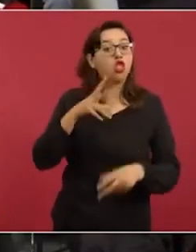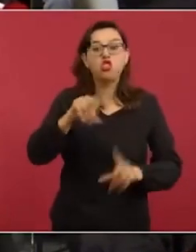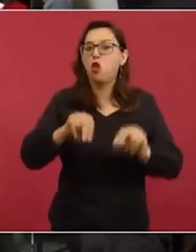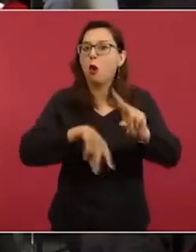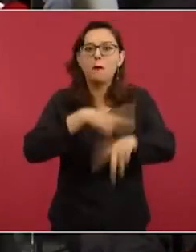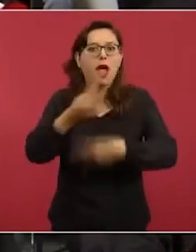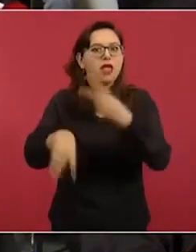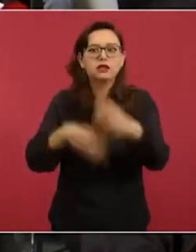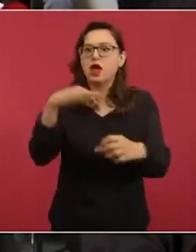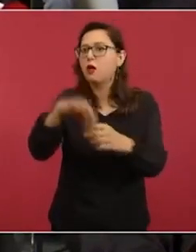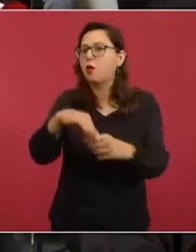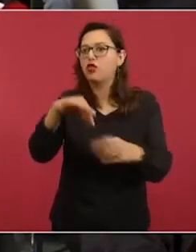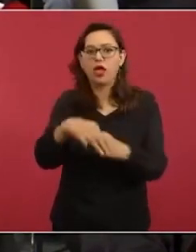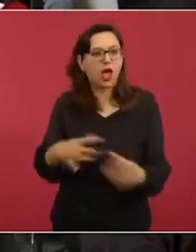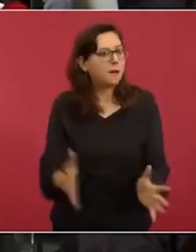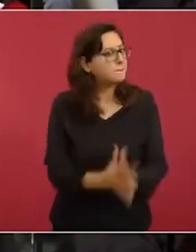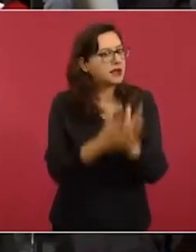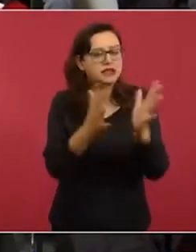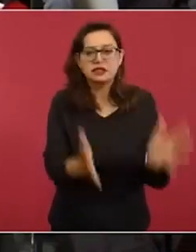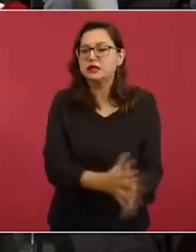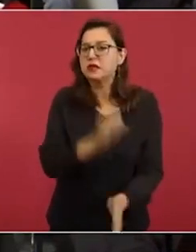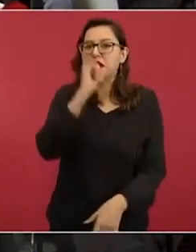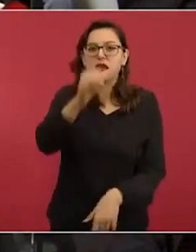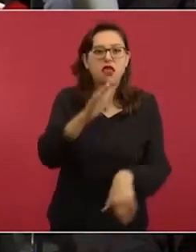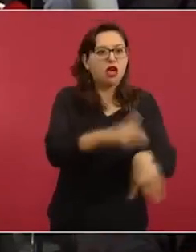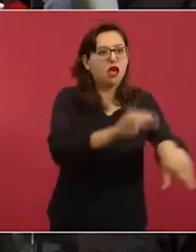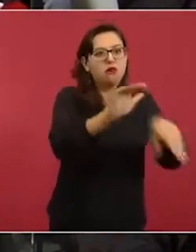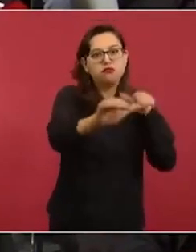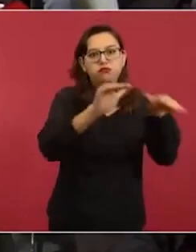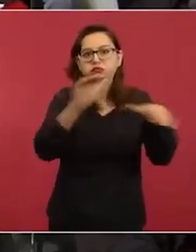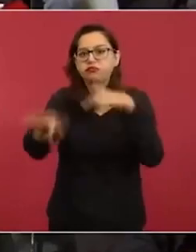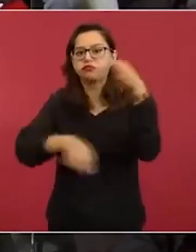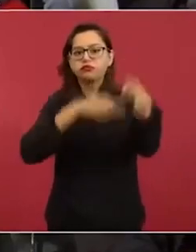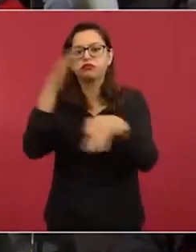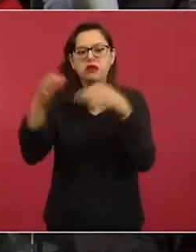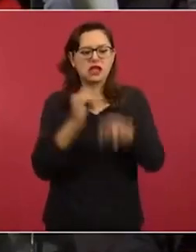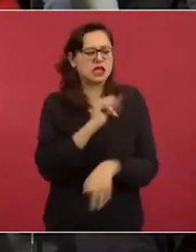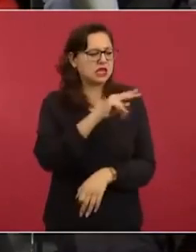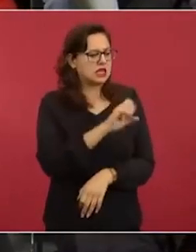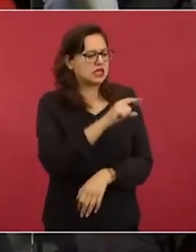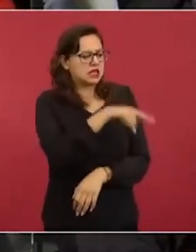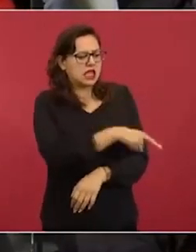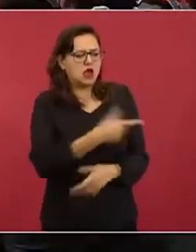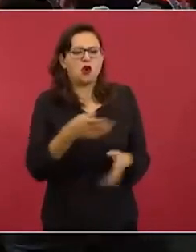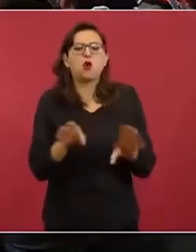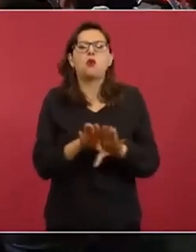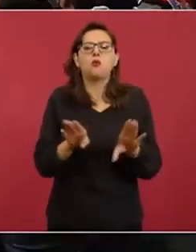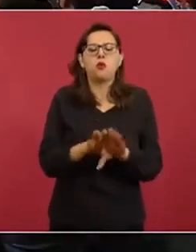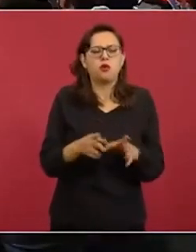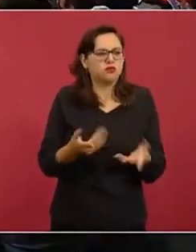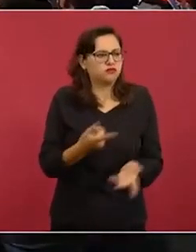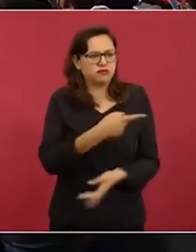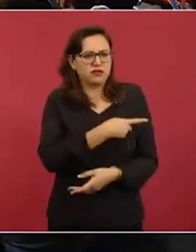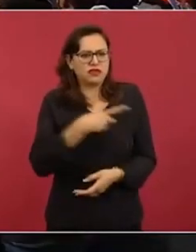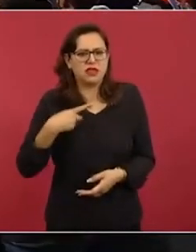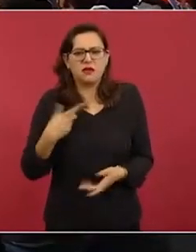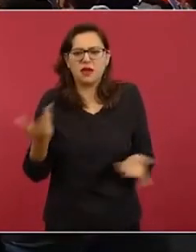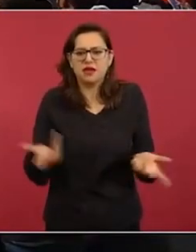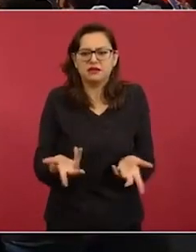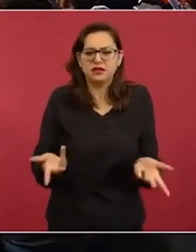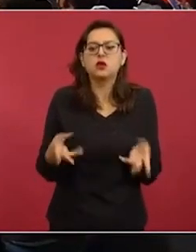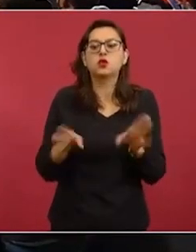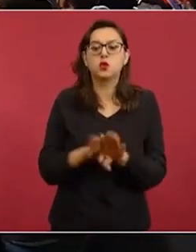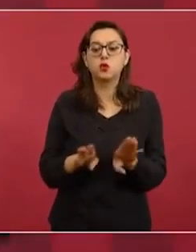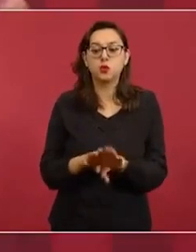abiertamente llamando a que no se vote en este proceso. ¿Qué debería hacer el INE ante esta situación? Pues convocar